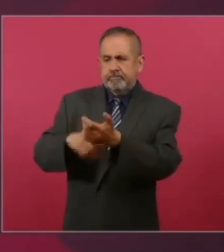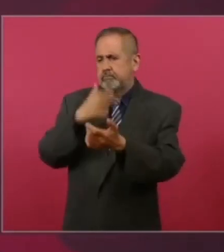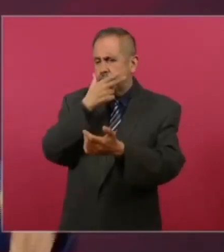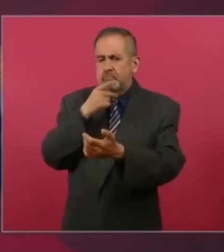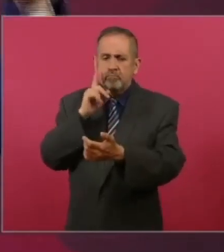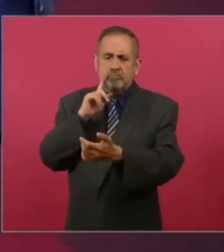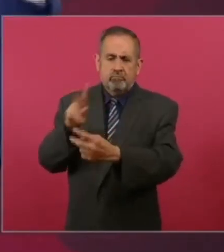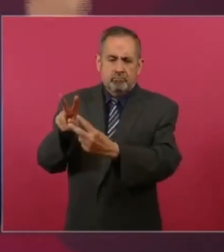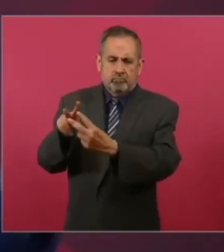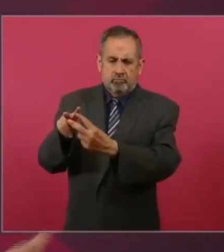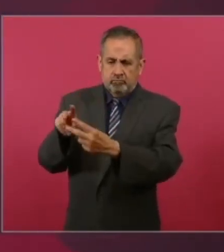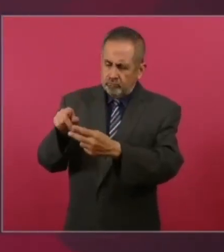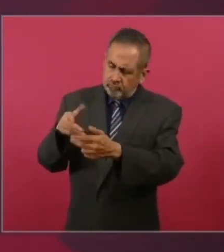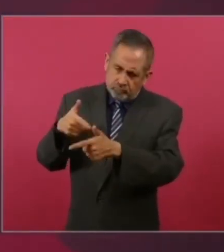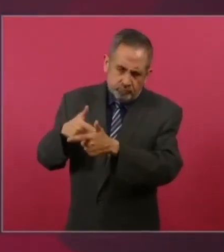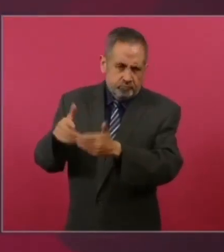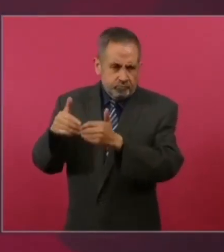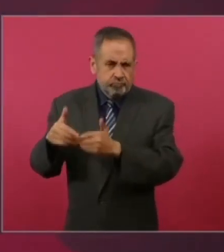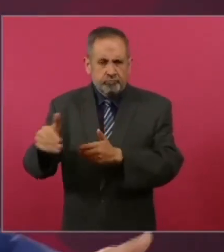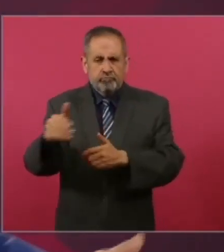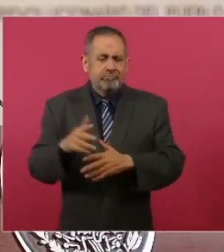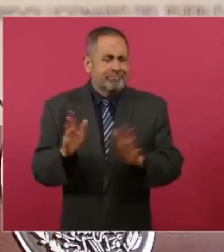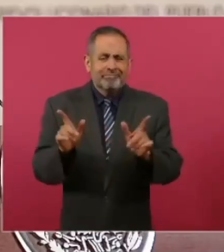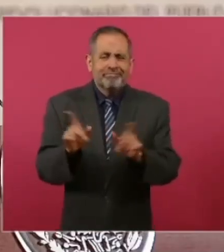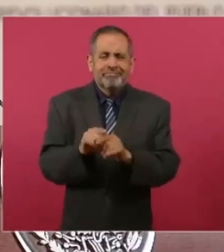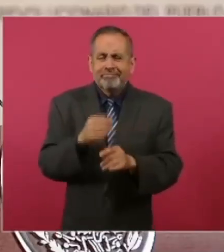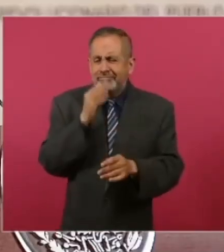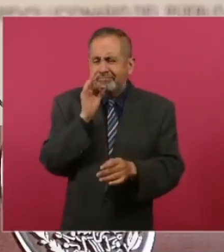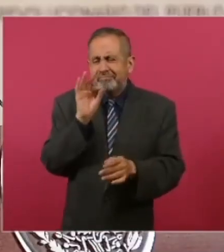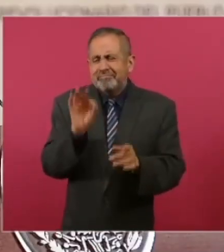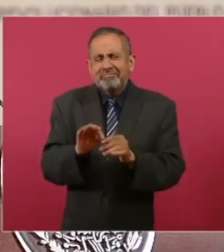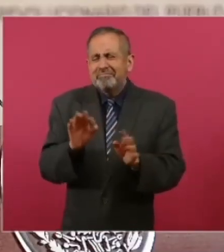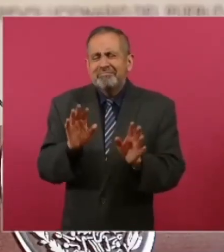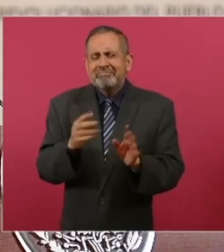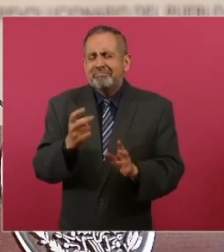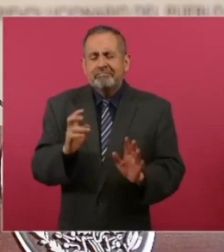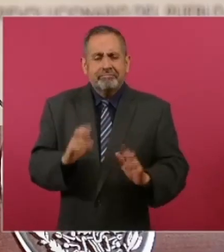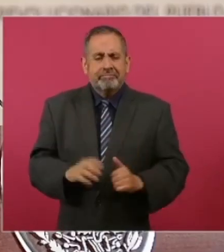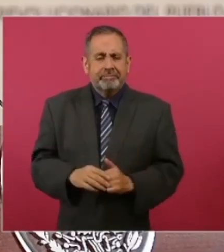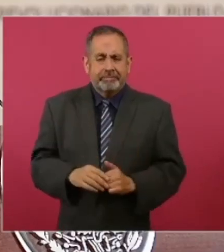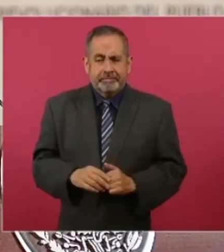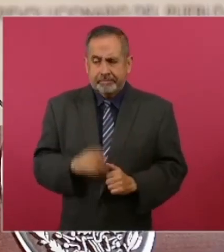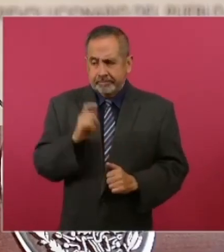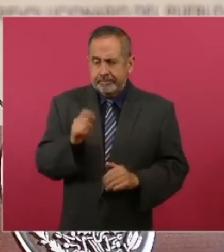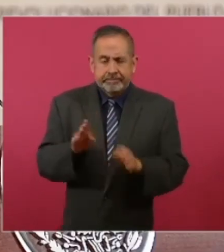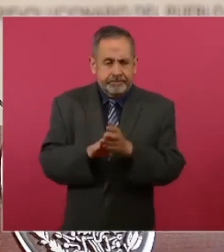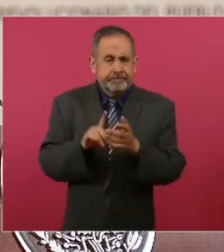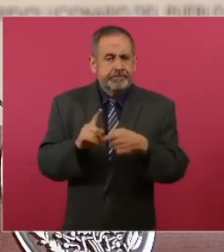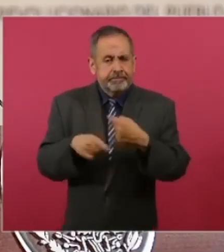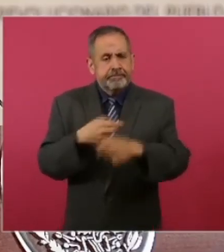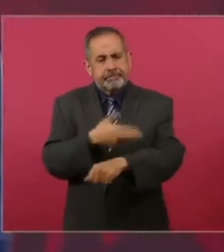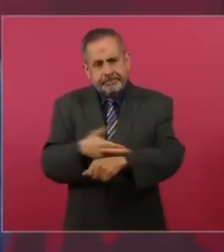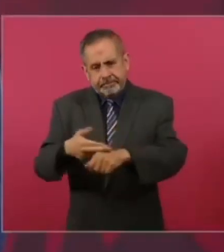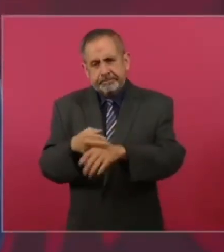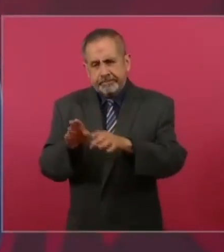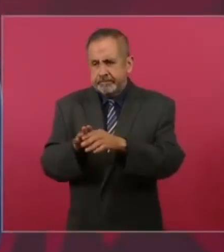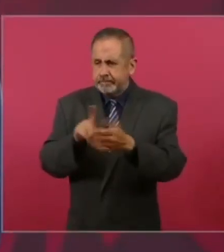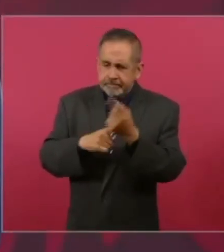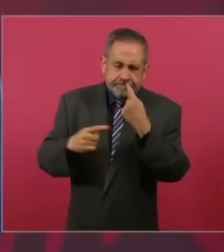hombre o mujer del movimiento, eso es lo que se está haciendo, ese es el proceso.